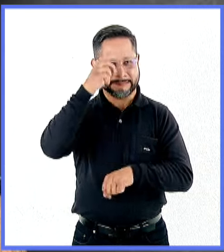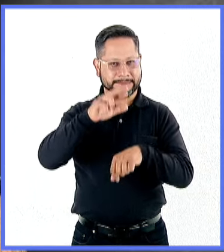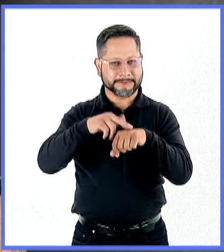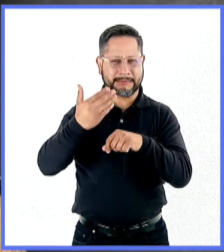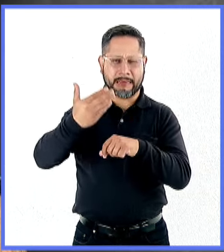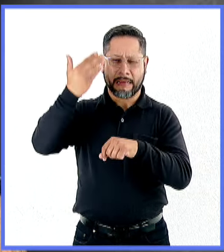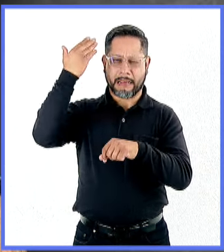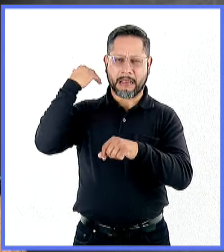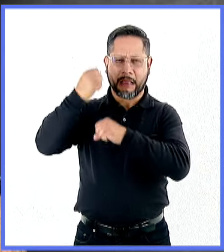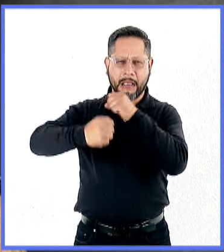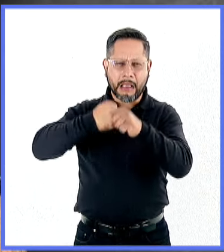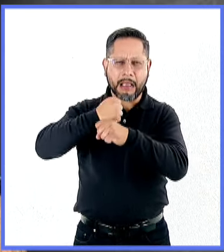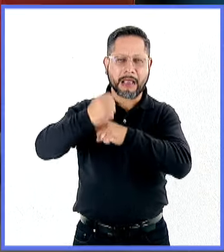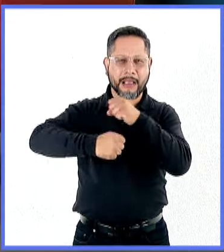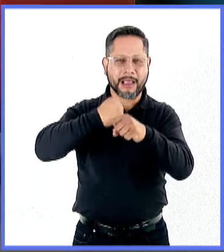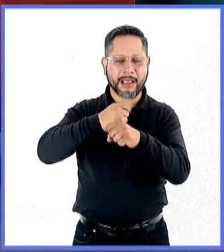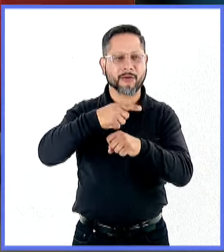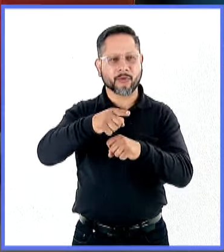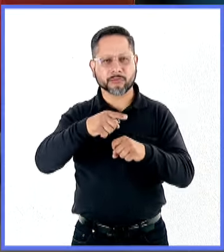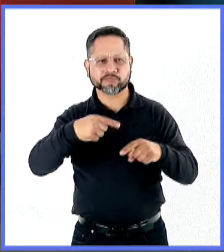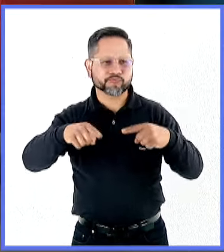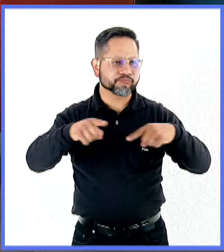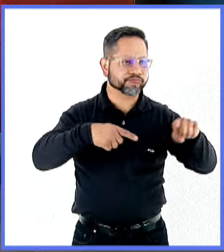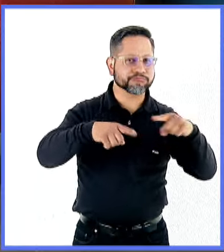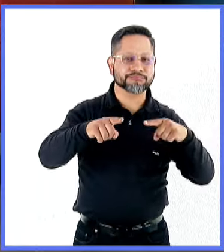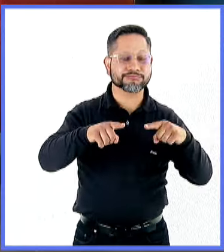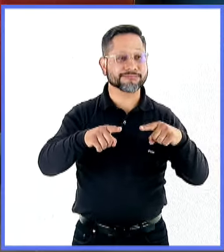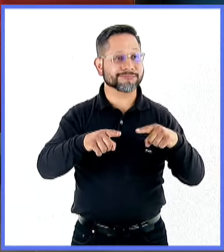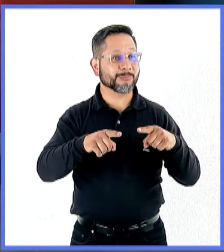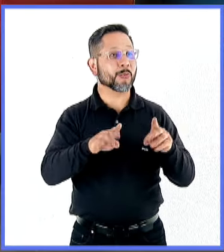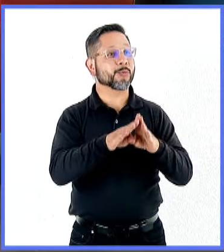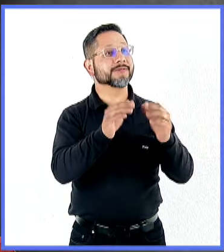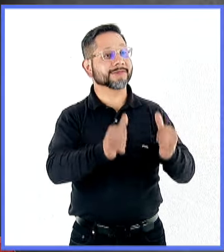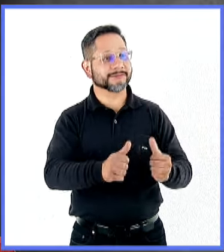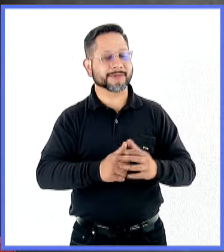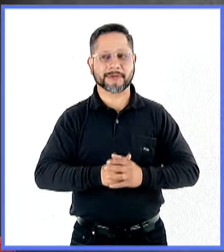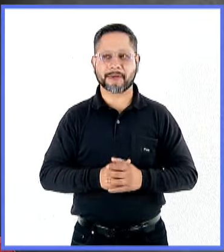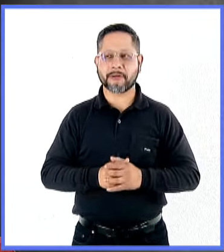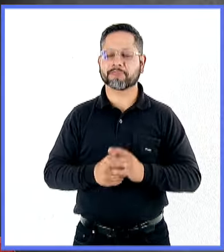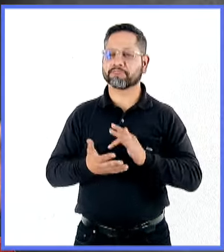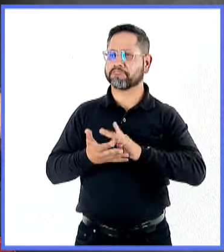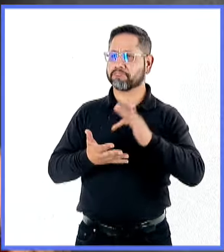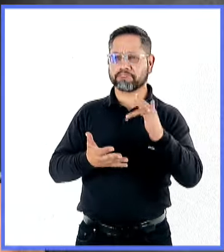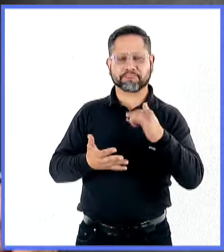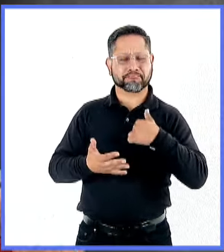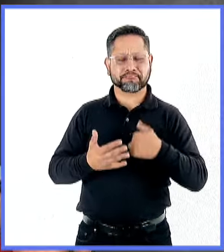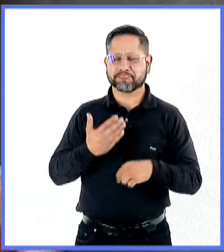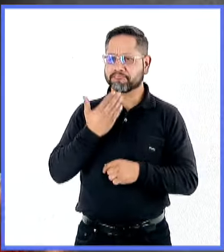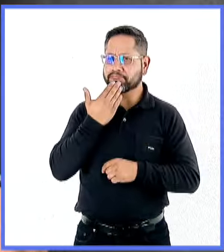muchos años y nos da mucho gusto recibirlo de nueva cuenta. ¿Cómo está licenciado? Gracias, estoy bien.